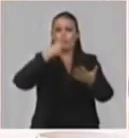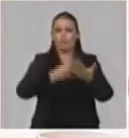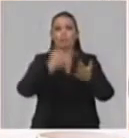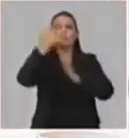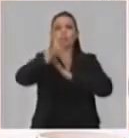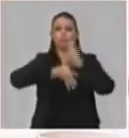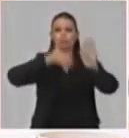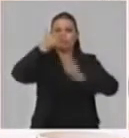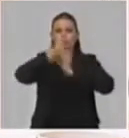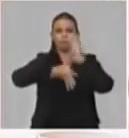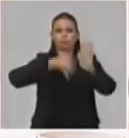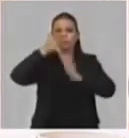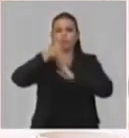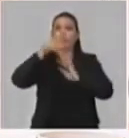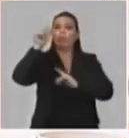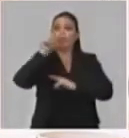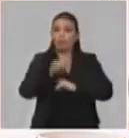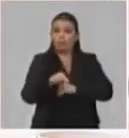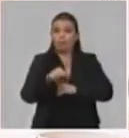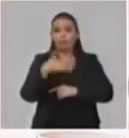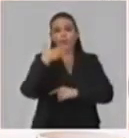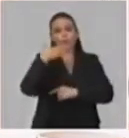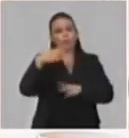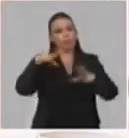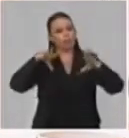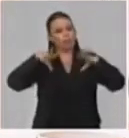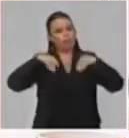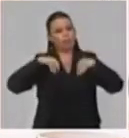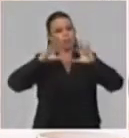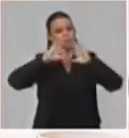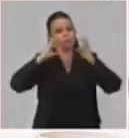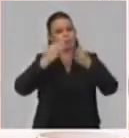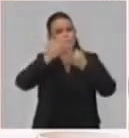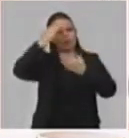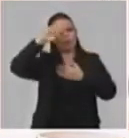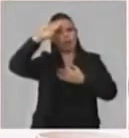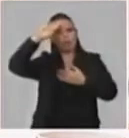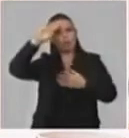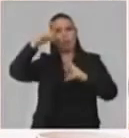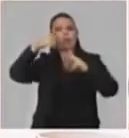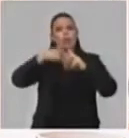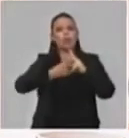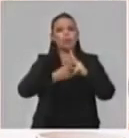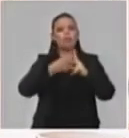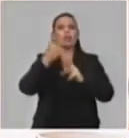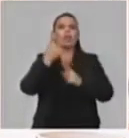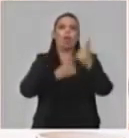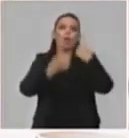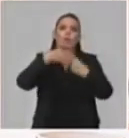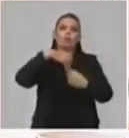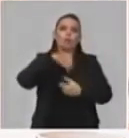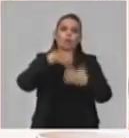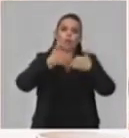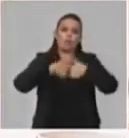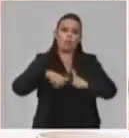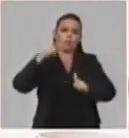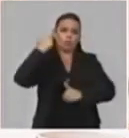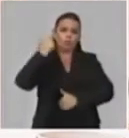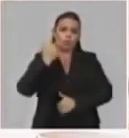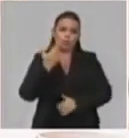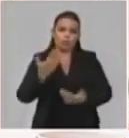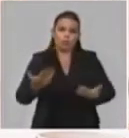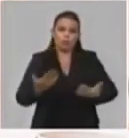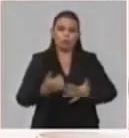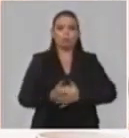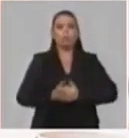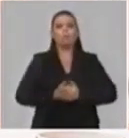además eso ha sido muy bien acogido por la familia cubana y sobre todo por los que tienen algún niño con esta situación. Ahora, el Ministerio de